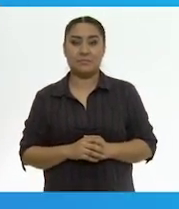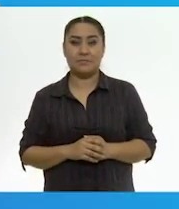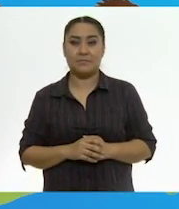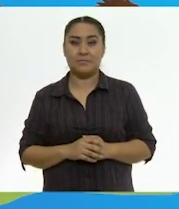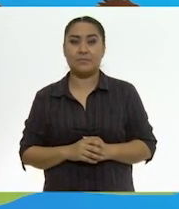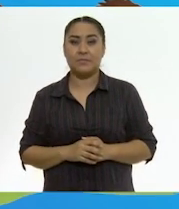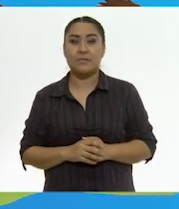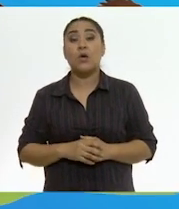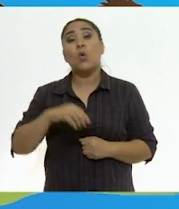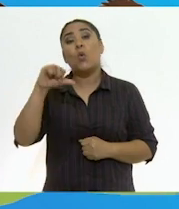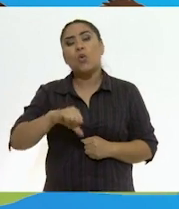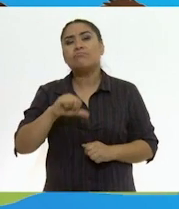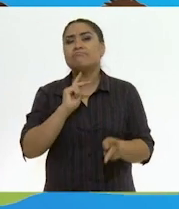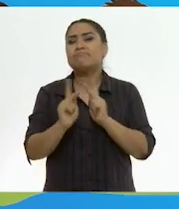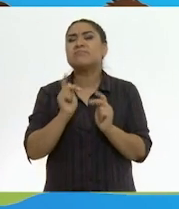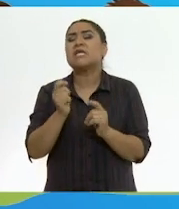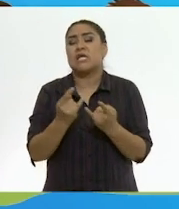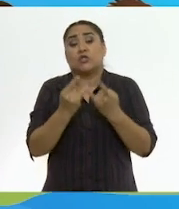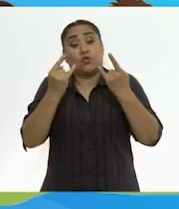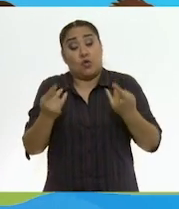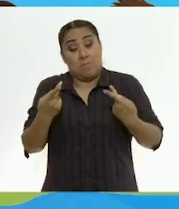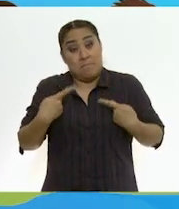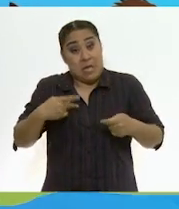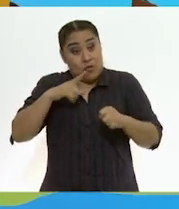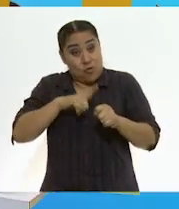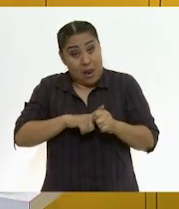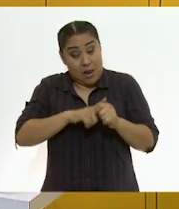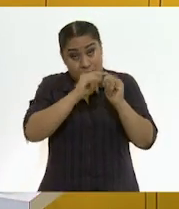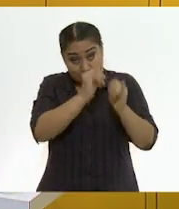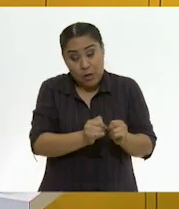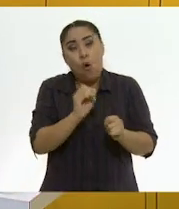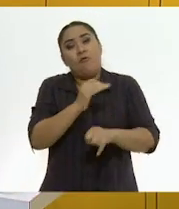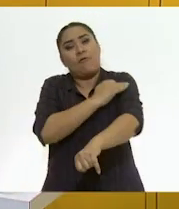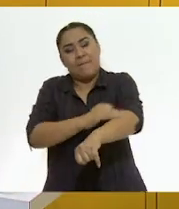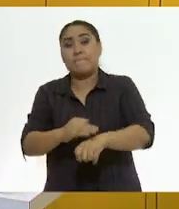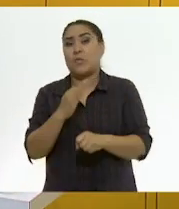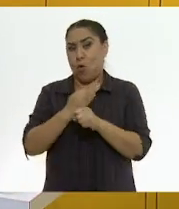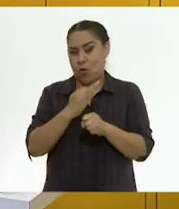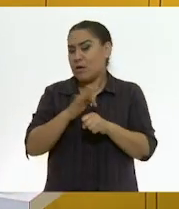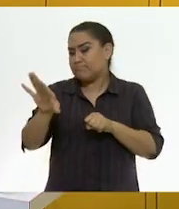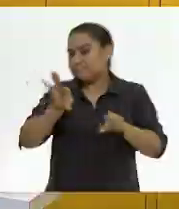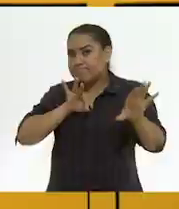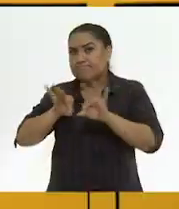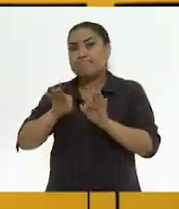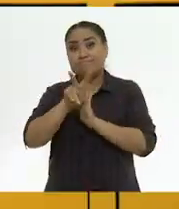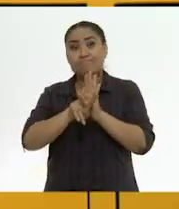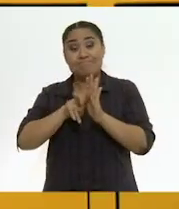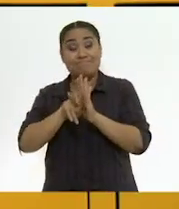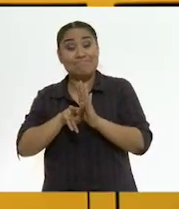Hoy vamos a platicar de la historia personal y familiar. Para eso, hemos seleccionado unos videos muy interesantes para ti.